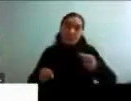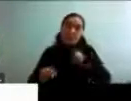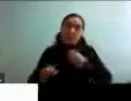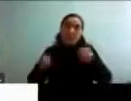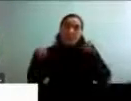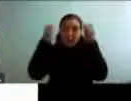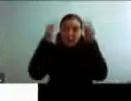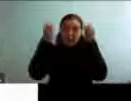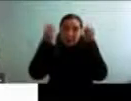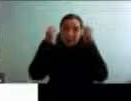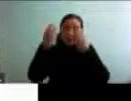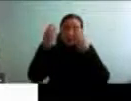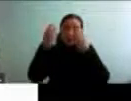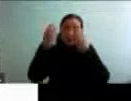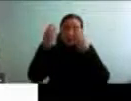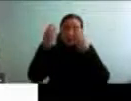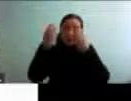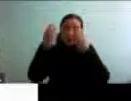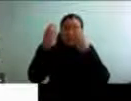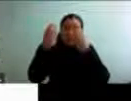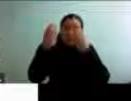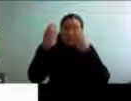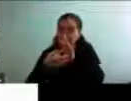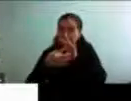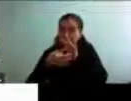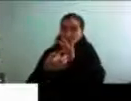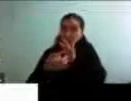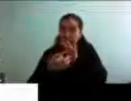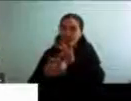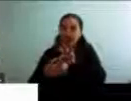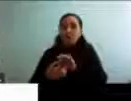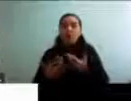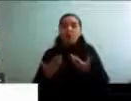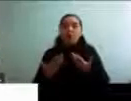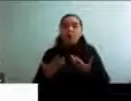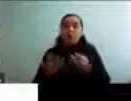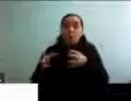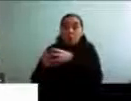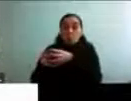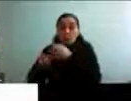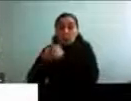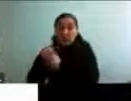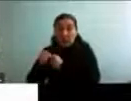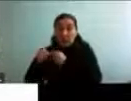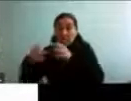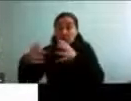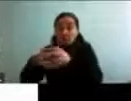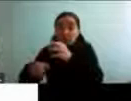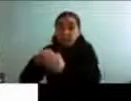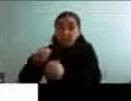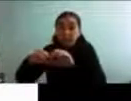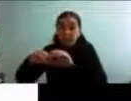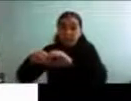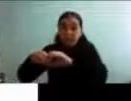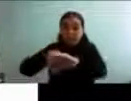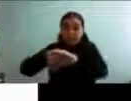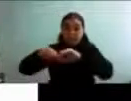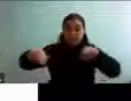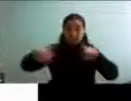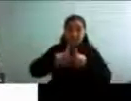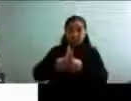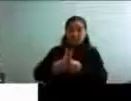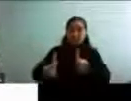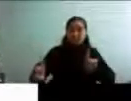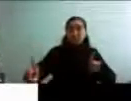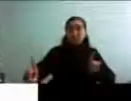esos vínculos de tal manera de que los grupos etarios no se vayan distanciando en cuanto a perder